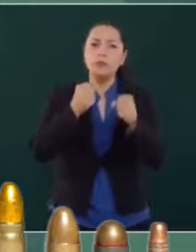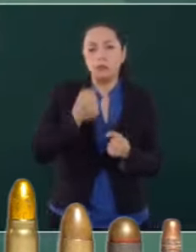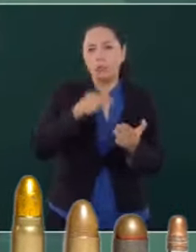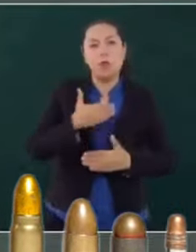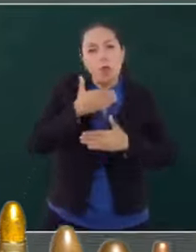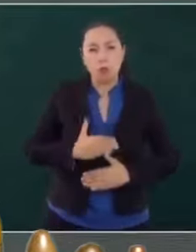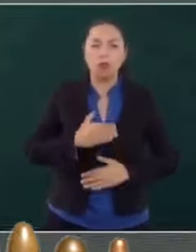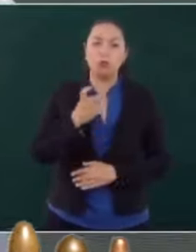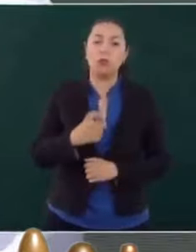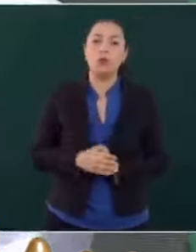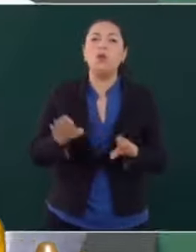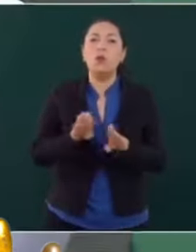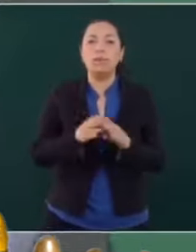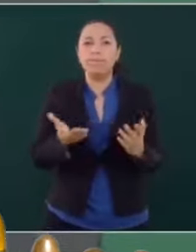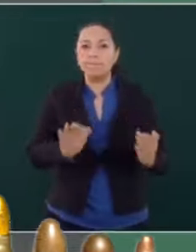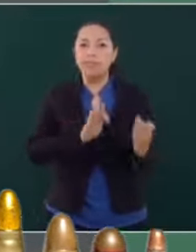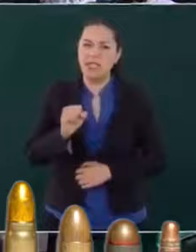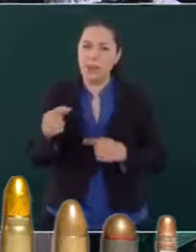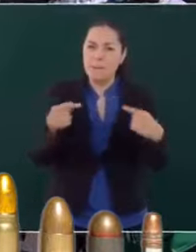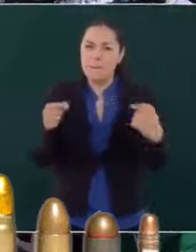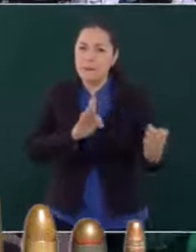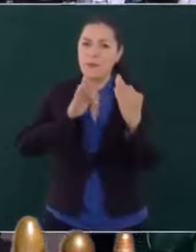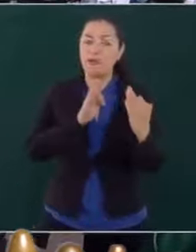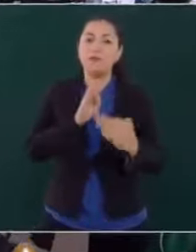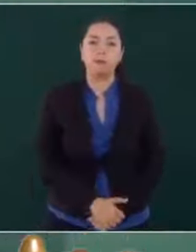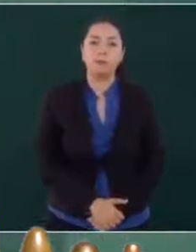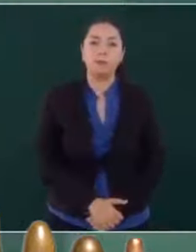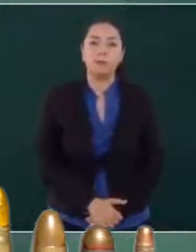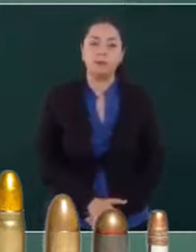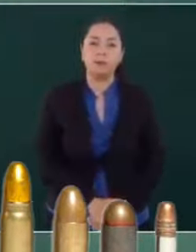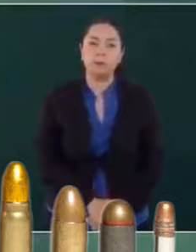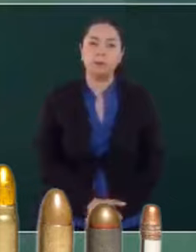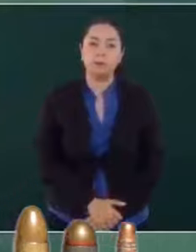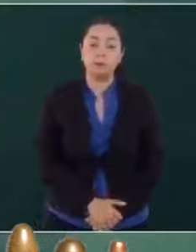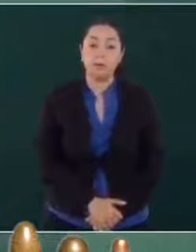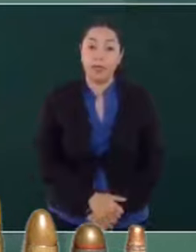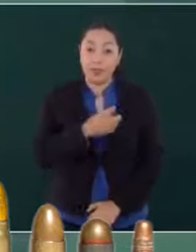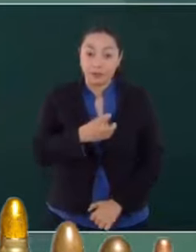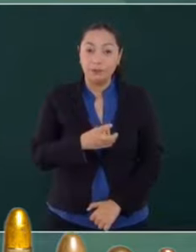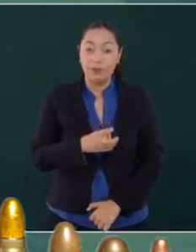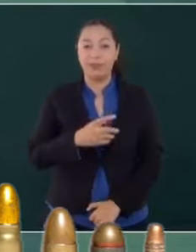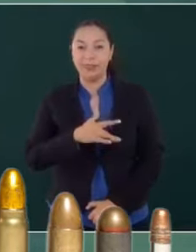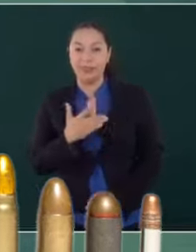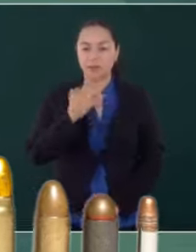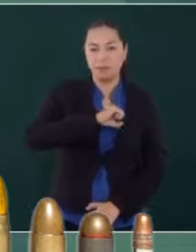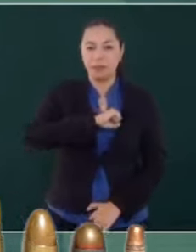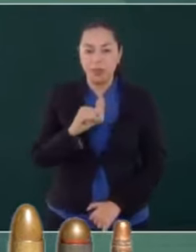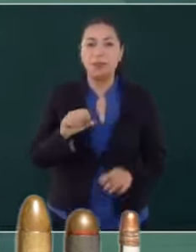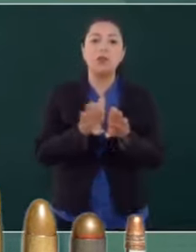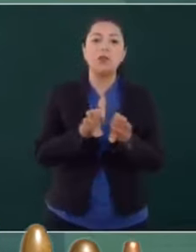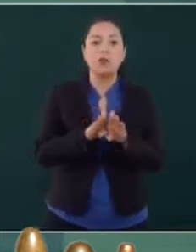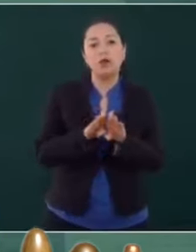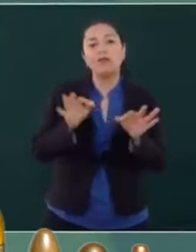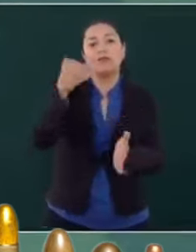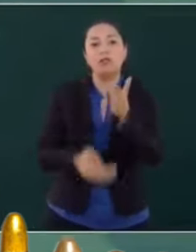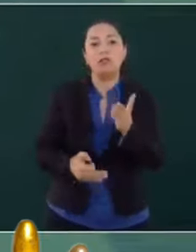es fruto de la justicia, que no se puede enfrentar el mal con el mal. No se puede enfrentar el mal sin hacer el bien.